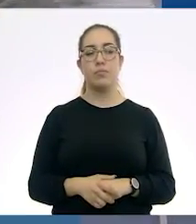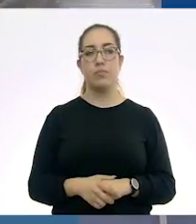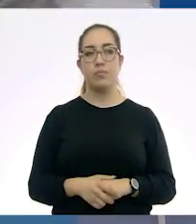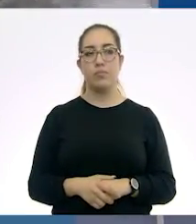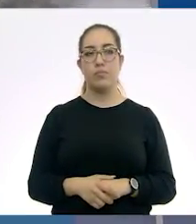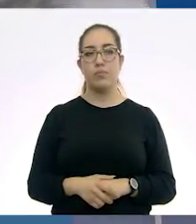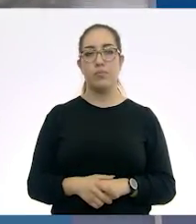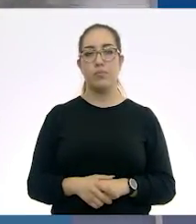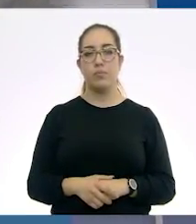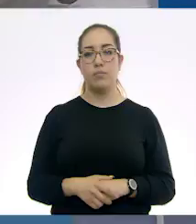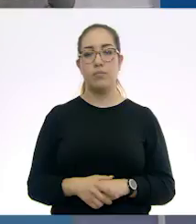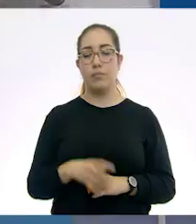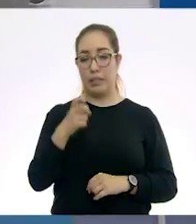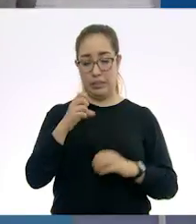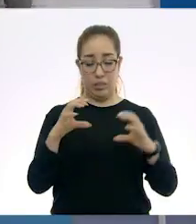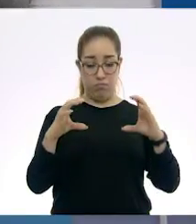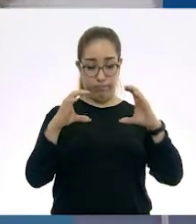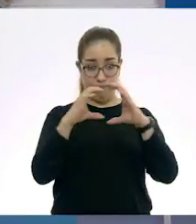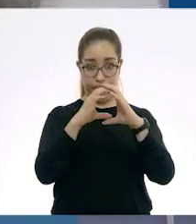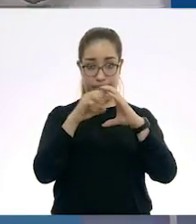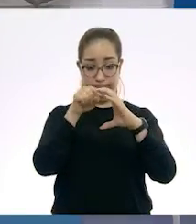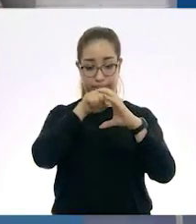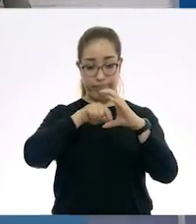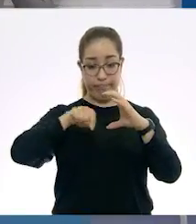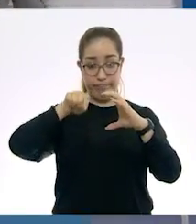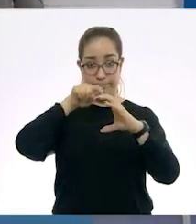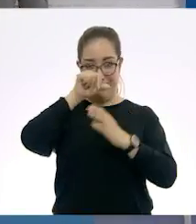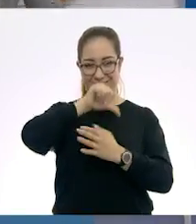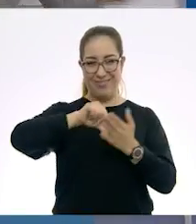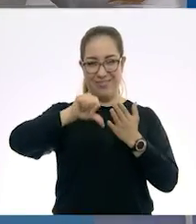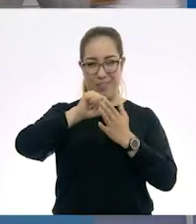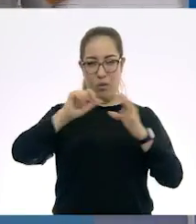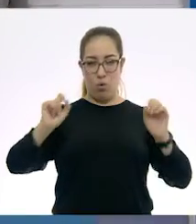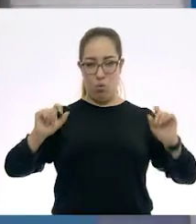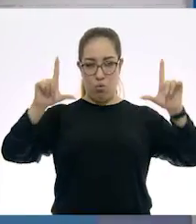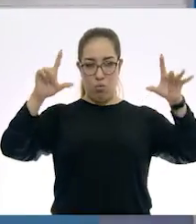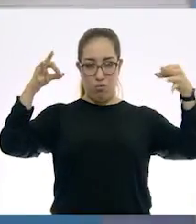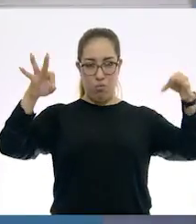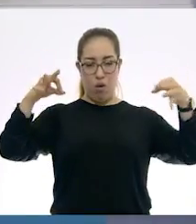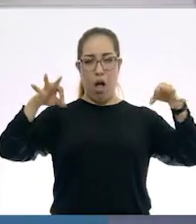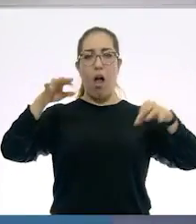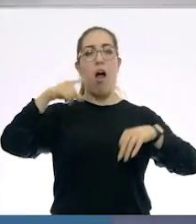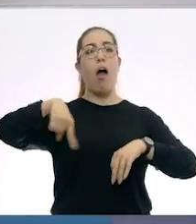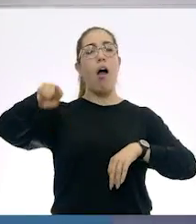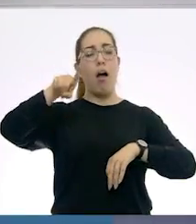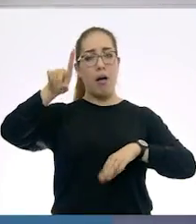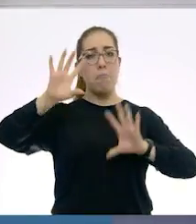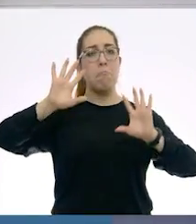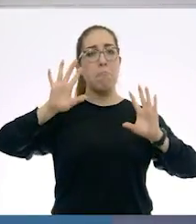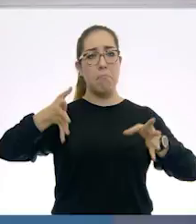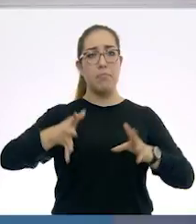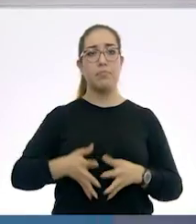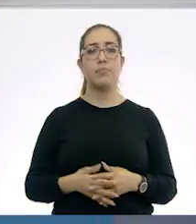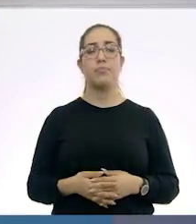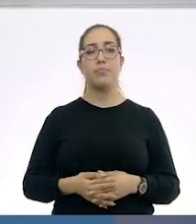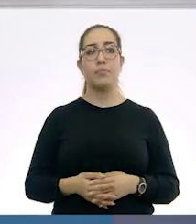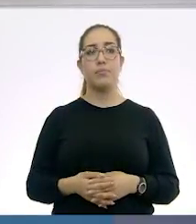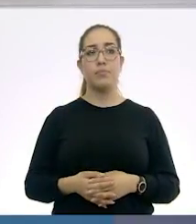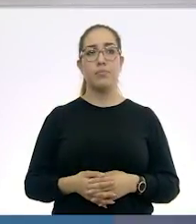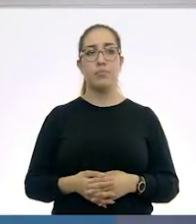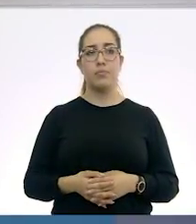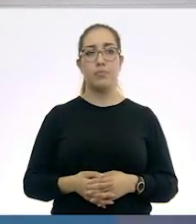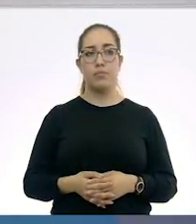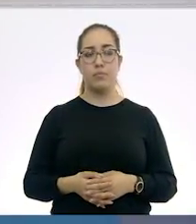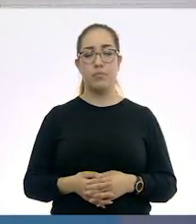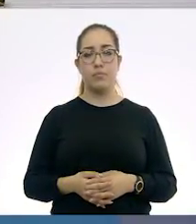Cuando tengamos este círculo al centro, pueden ustedes anotar debajo o donde les